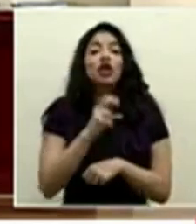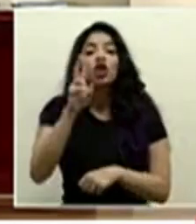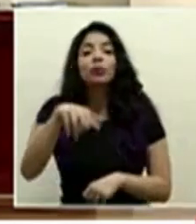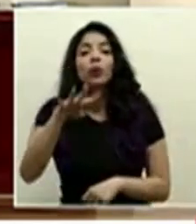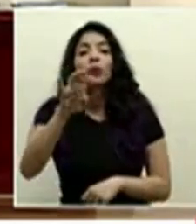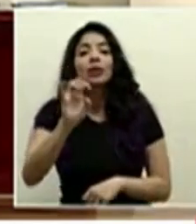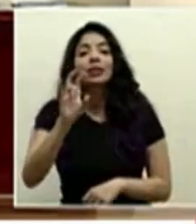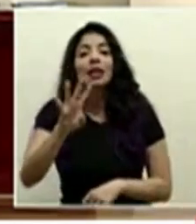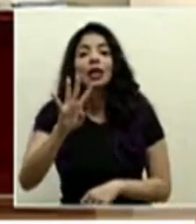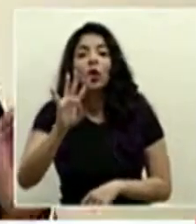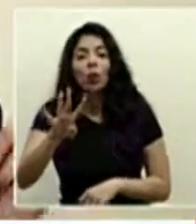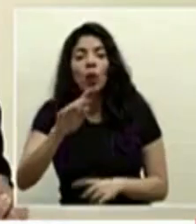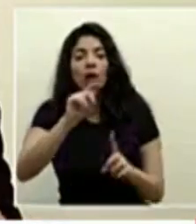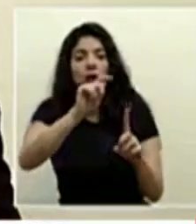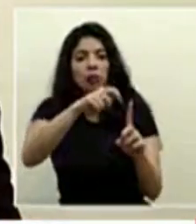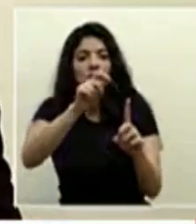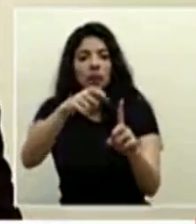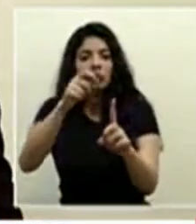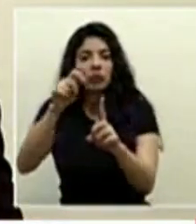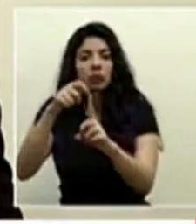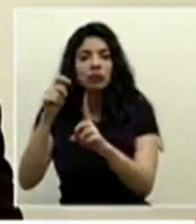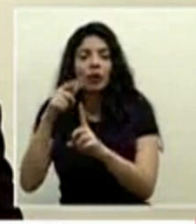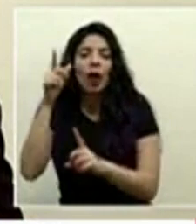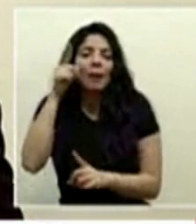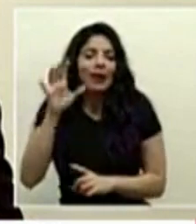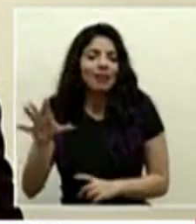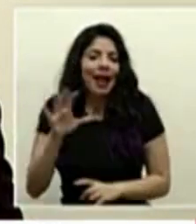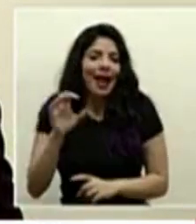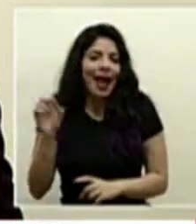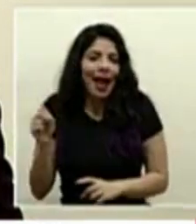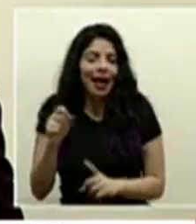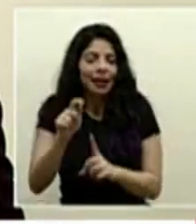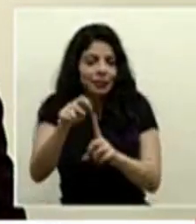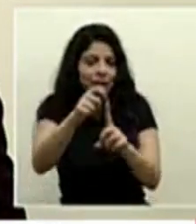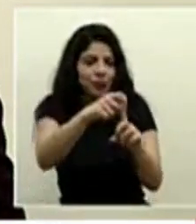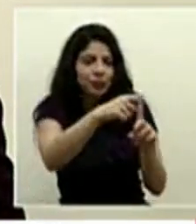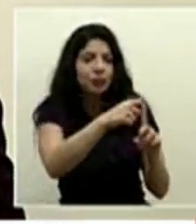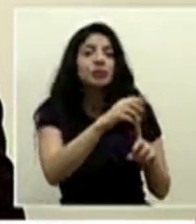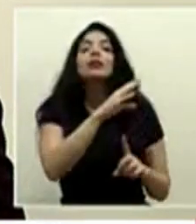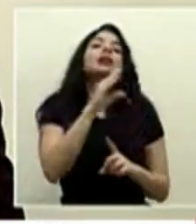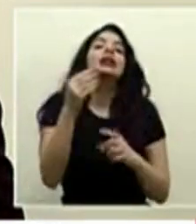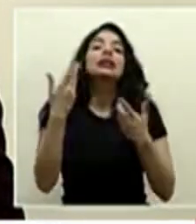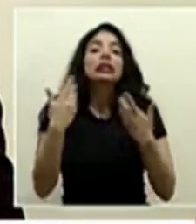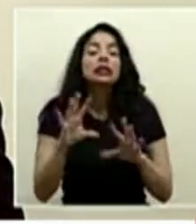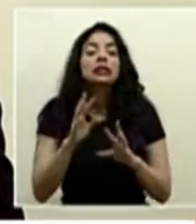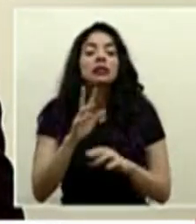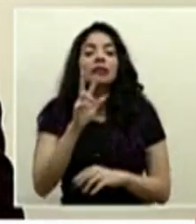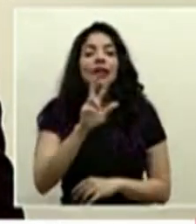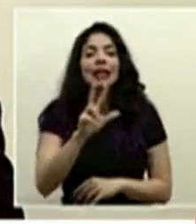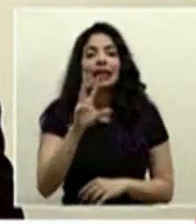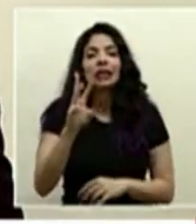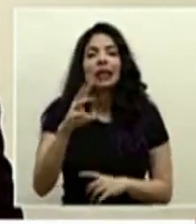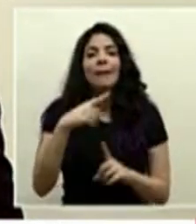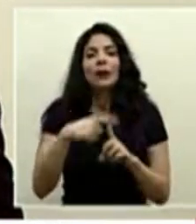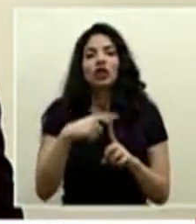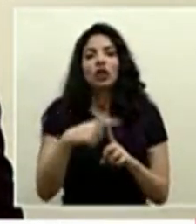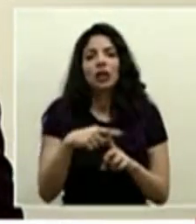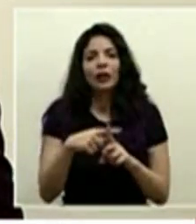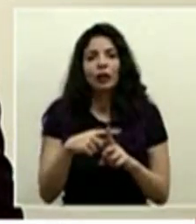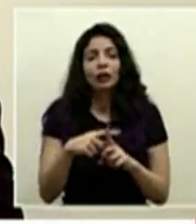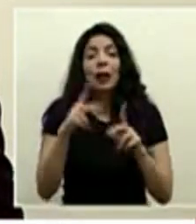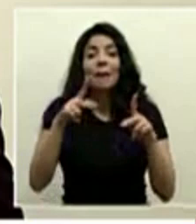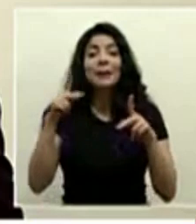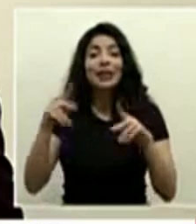cuatrocientos setenta y cuatro muestras bueno obviamente la caja la toma de muestra y hemos tenido treinta y seis positivos en lo que es